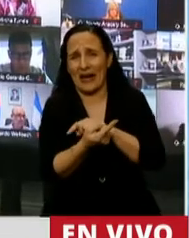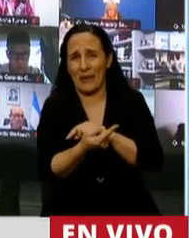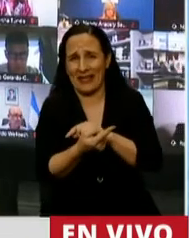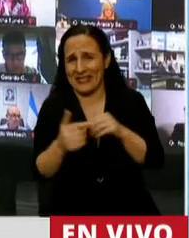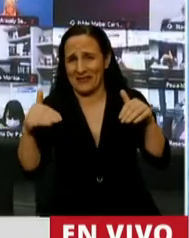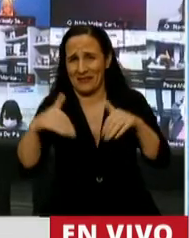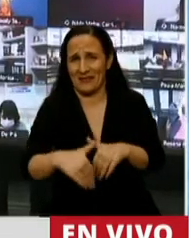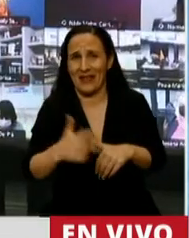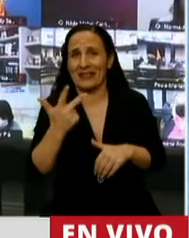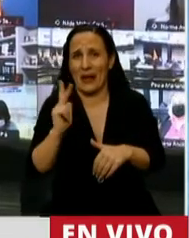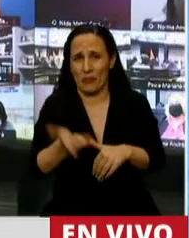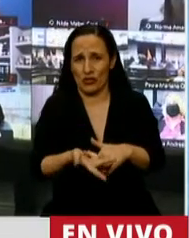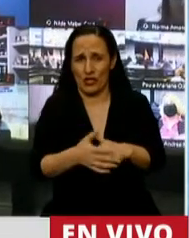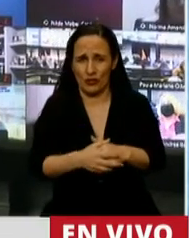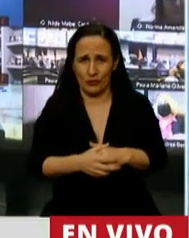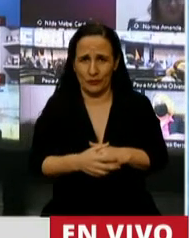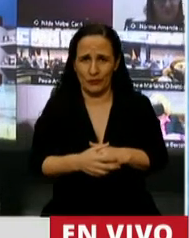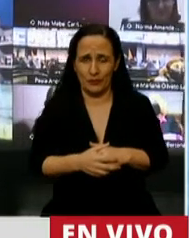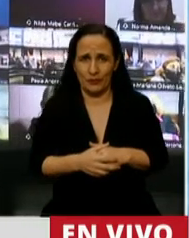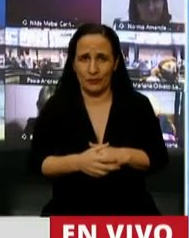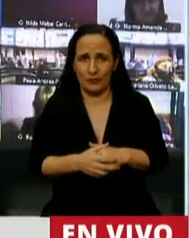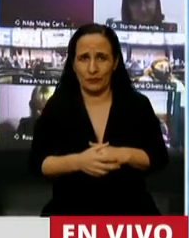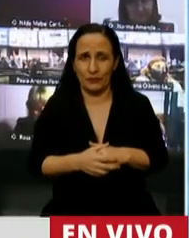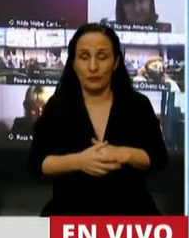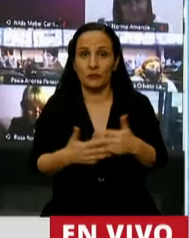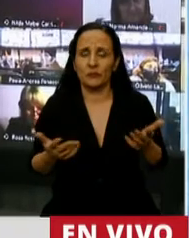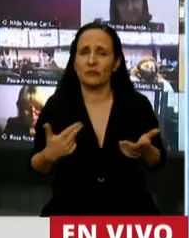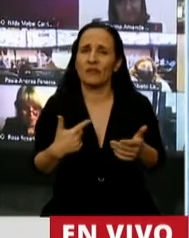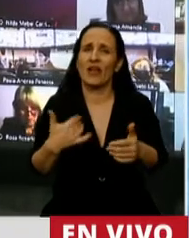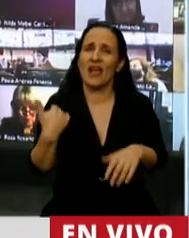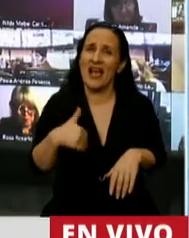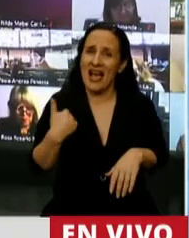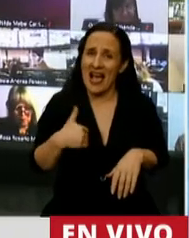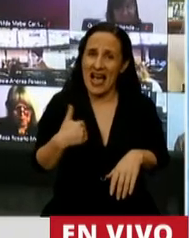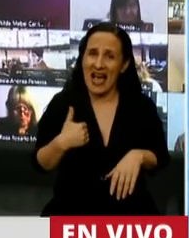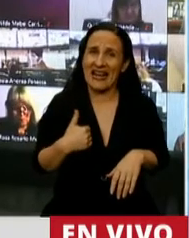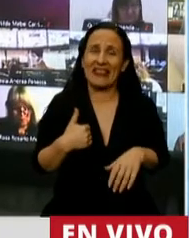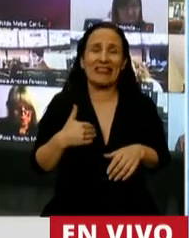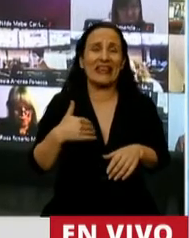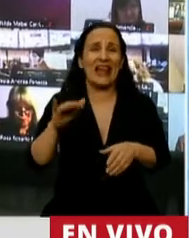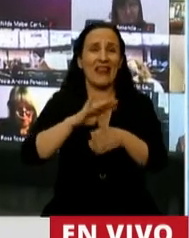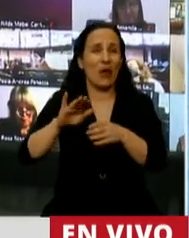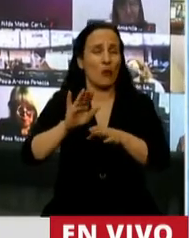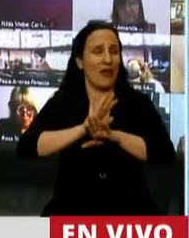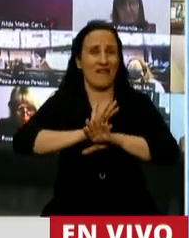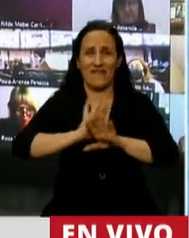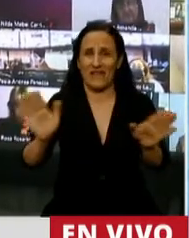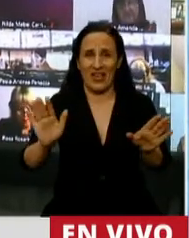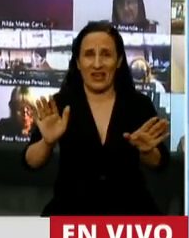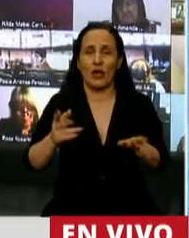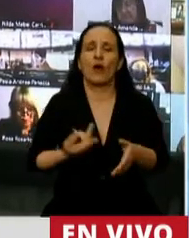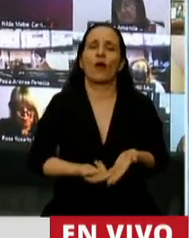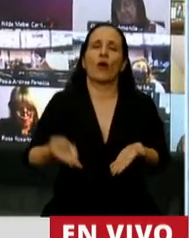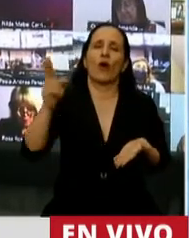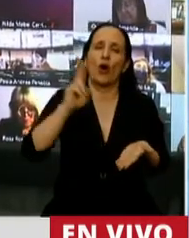decreciendo en un 3%. Les dejamos la Argentina desendeudada y nos volvieron a endeudar